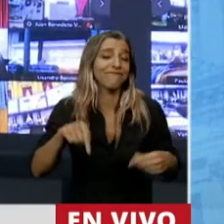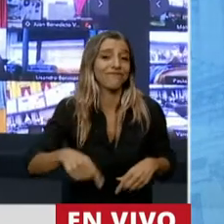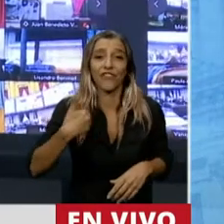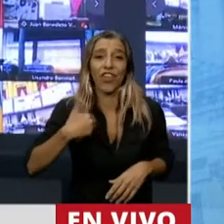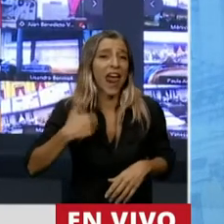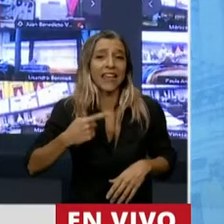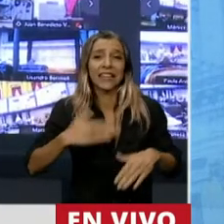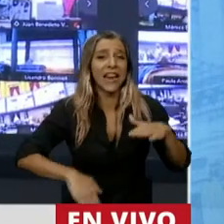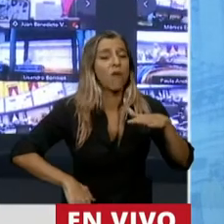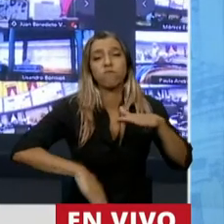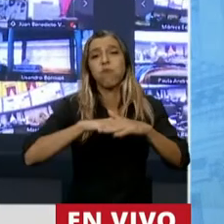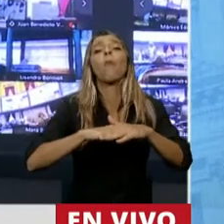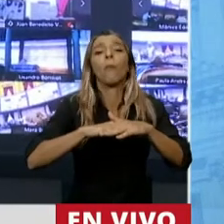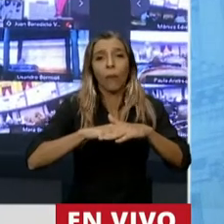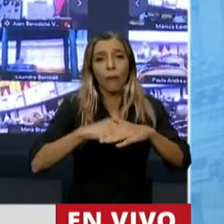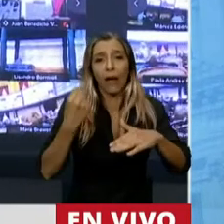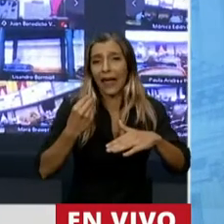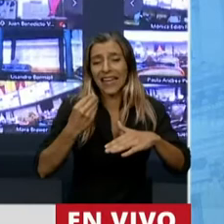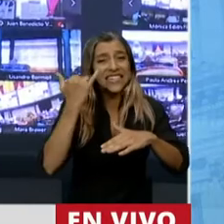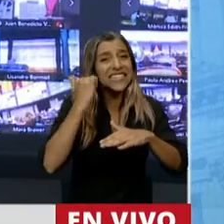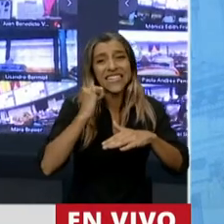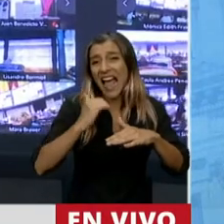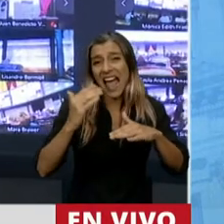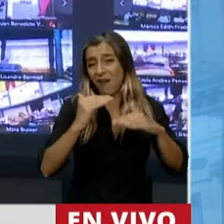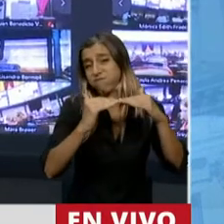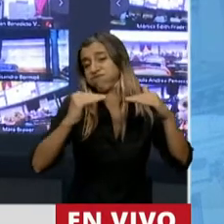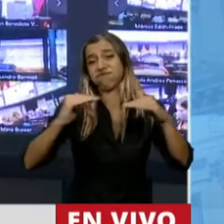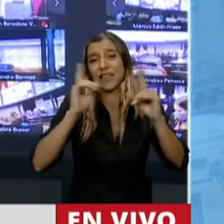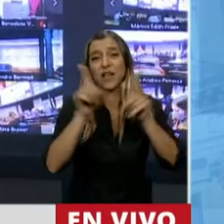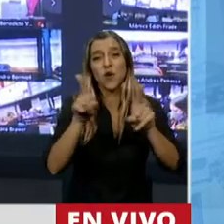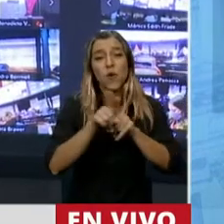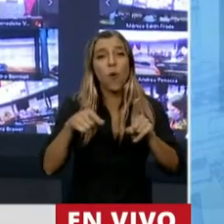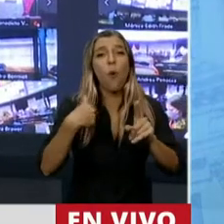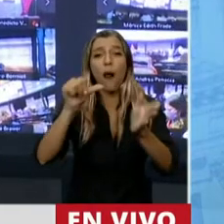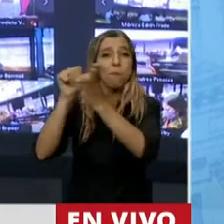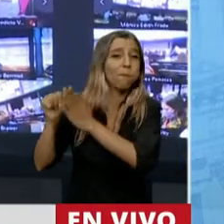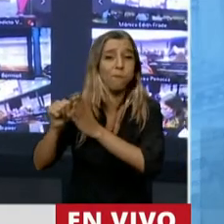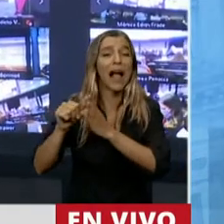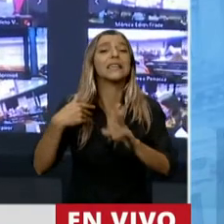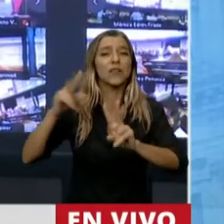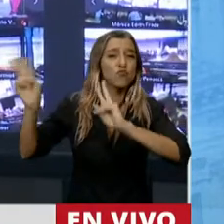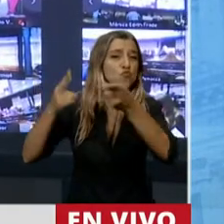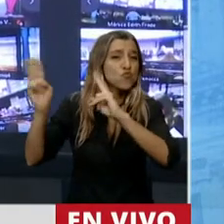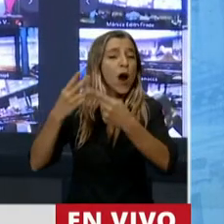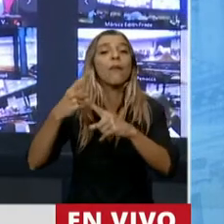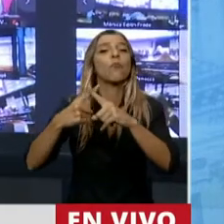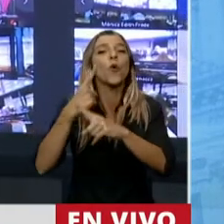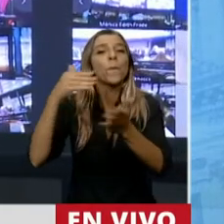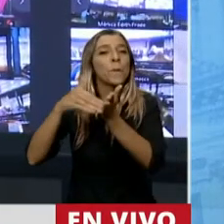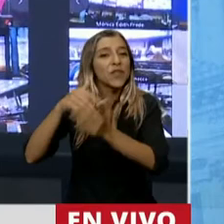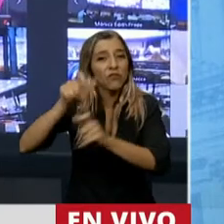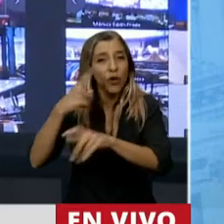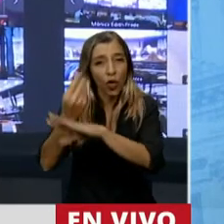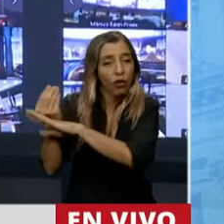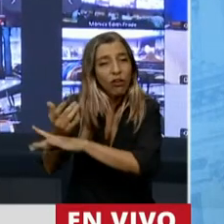al tope de los niveles de los países, a los topes de los índices de los países de más muerte por millón de habitantes. Ese es